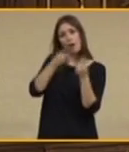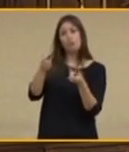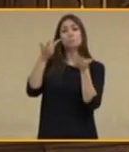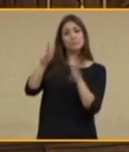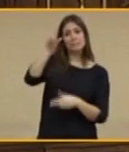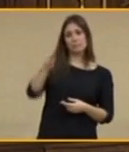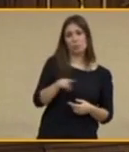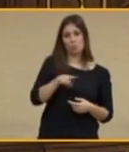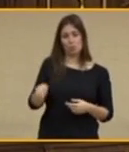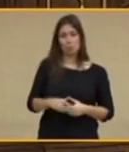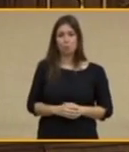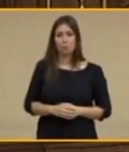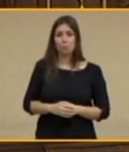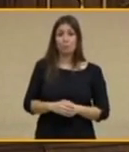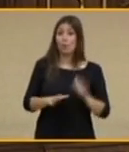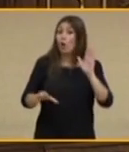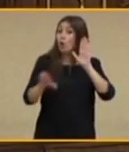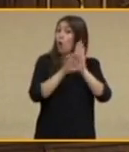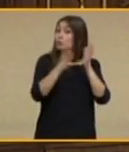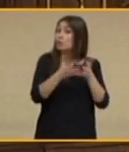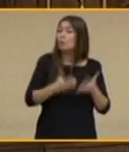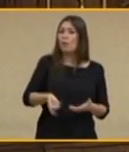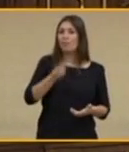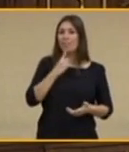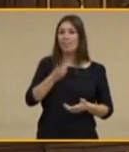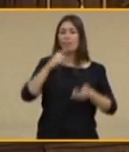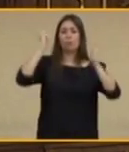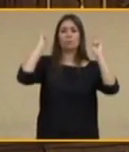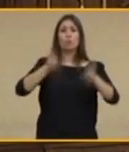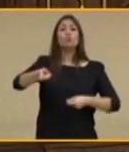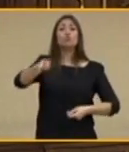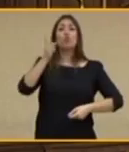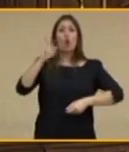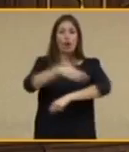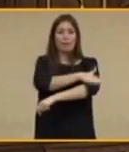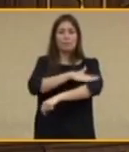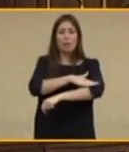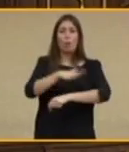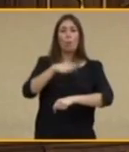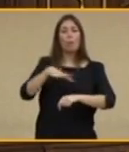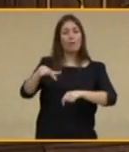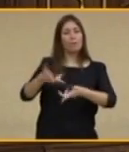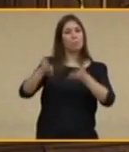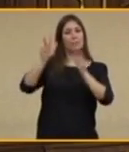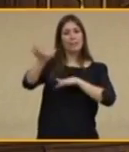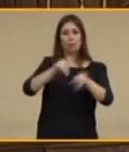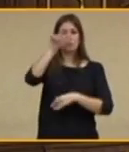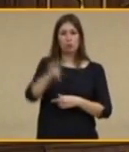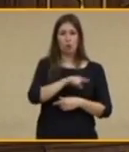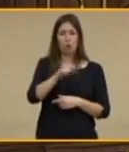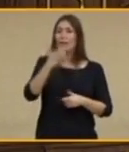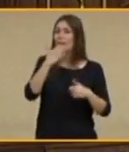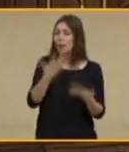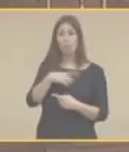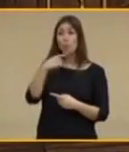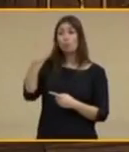Esa misma Constitución atribuye al Estado la competencia exclusiva en materia de referéndum como es autorizar o denegar